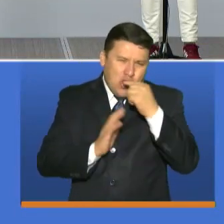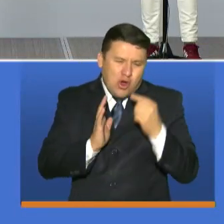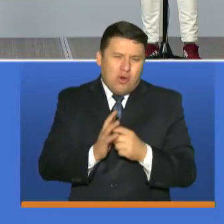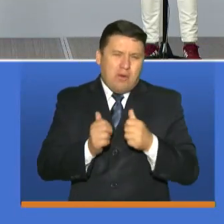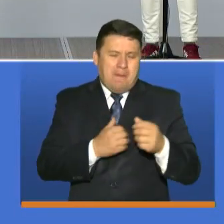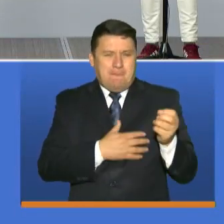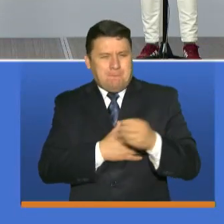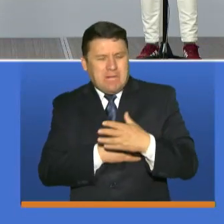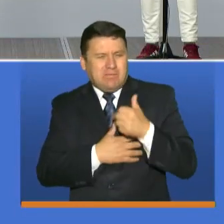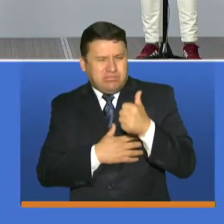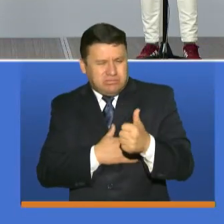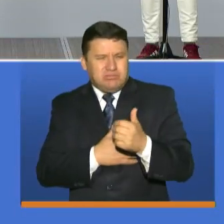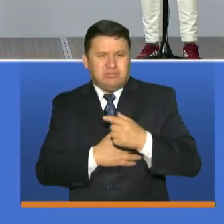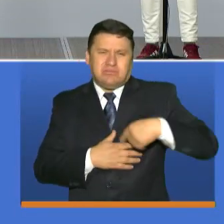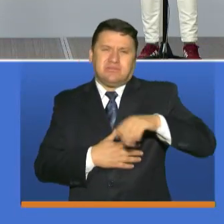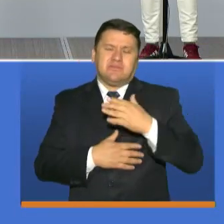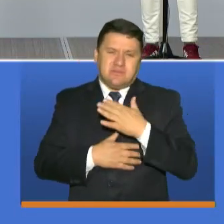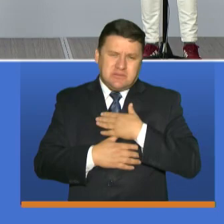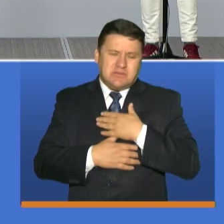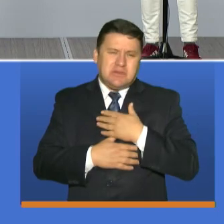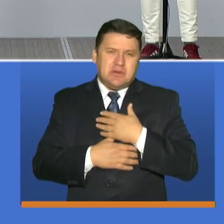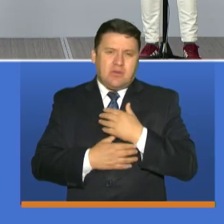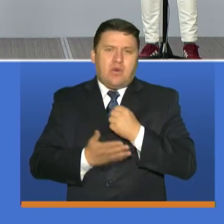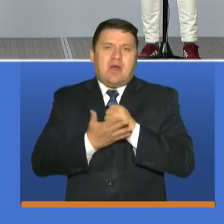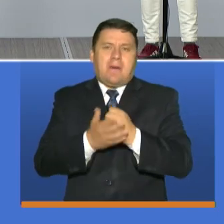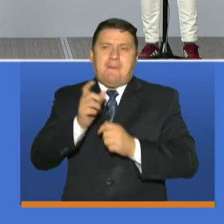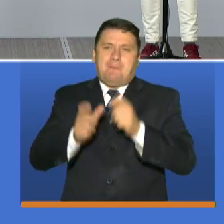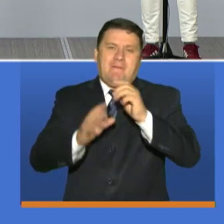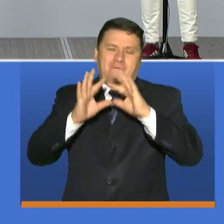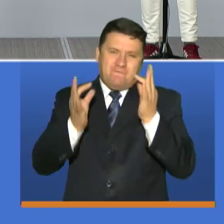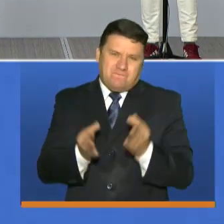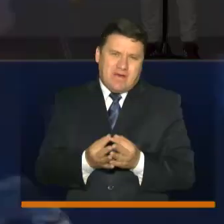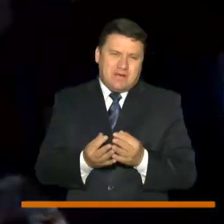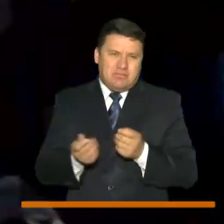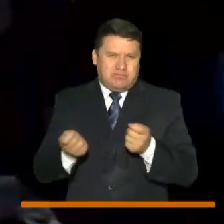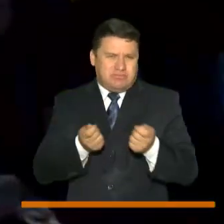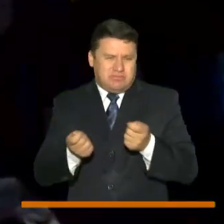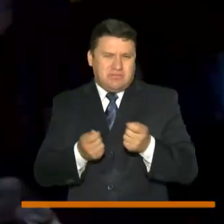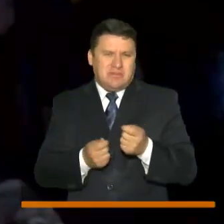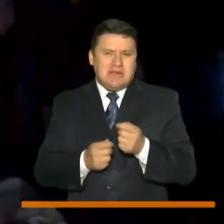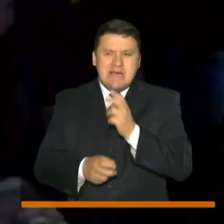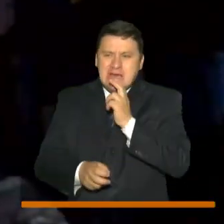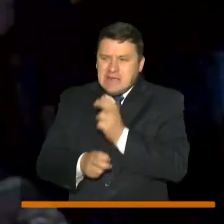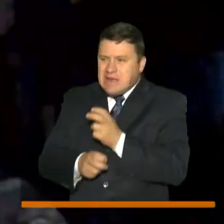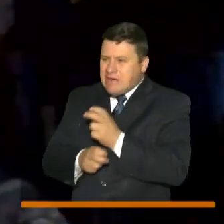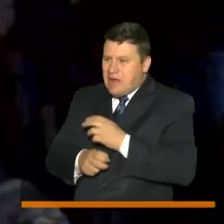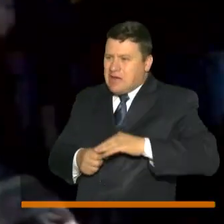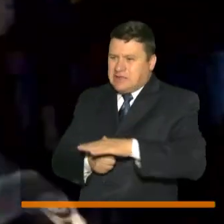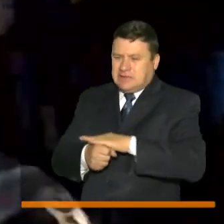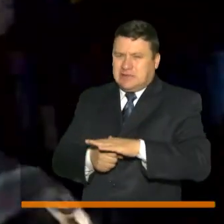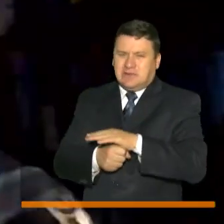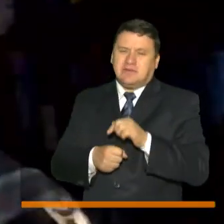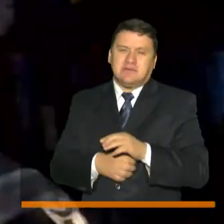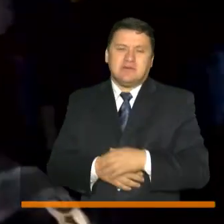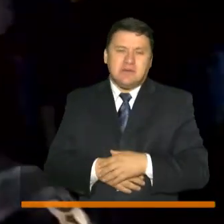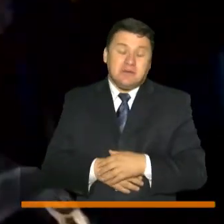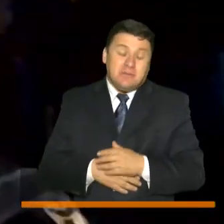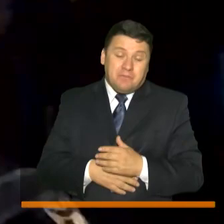con un mercado que al menos le ayude a las familias a mitigar la dificultad por la que estamos pasando